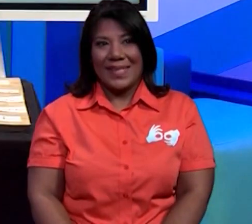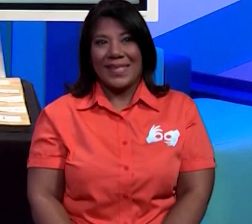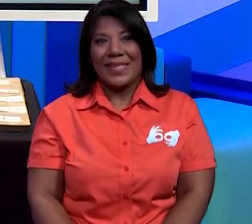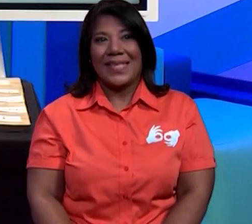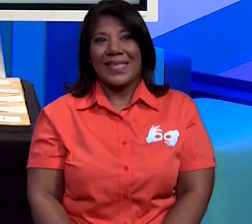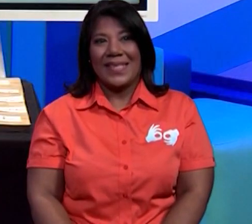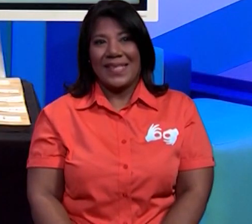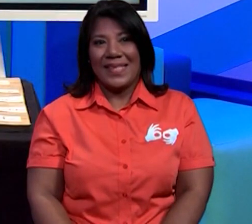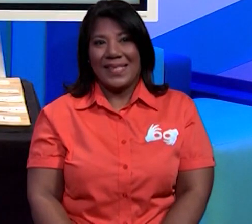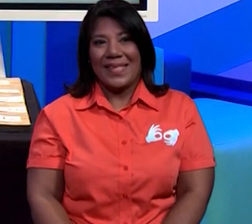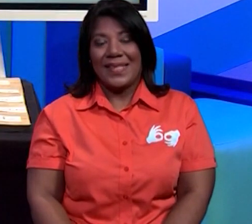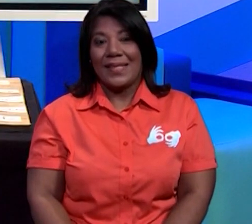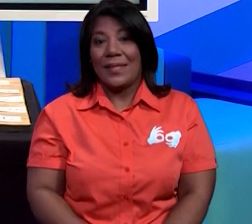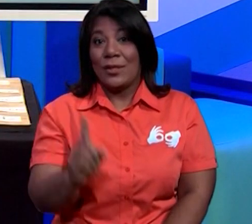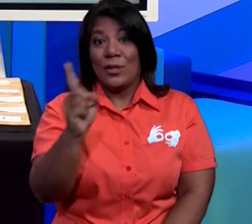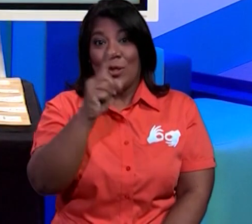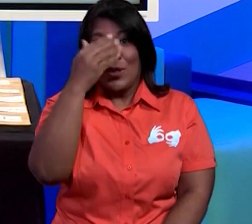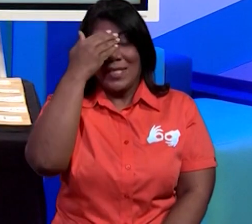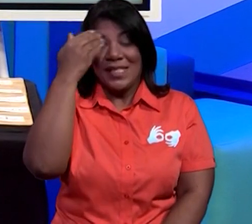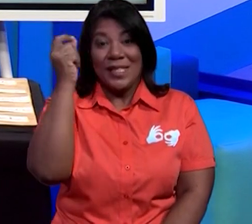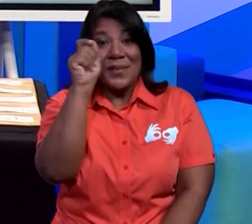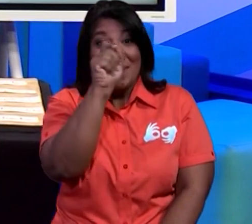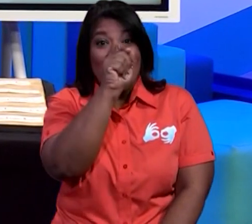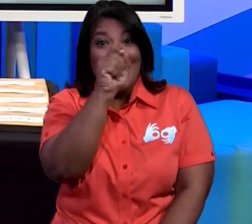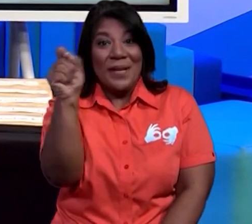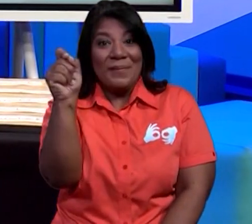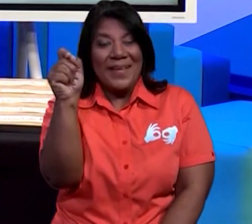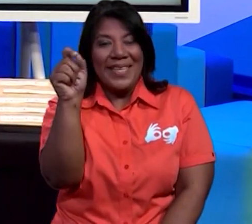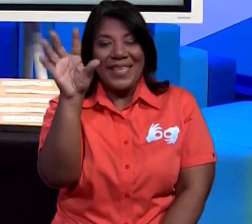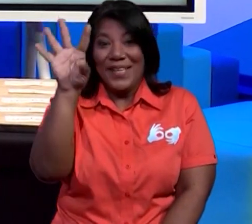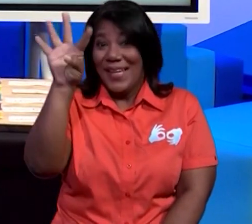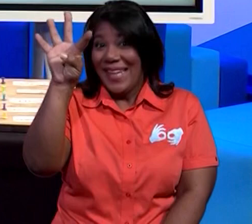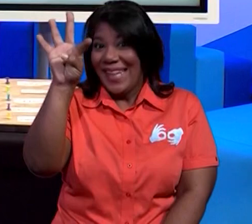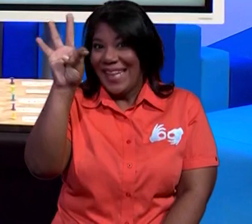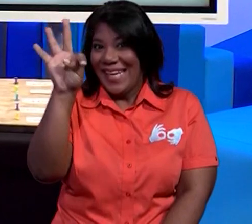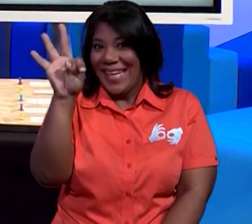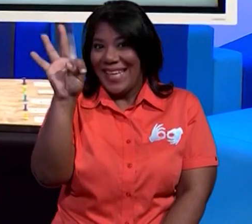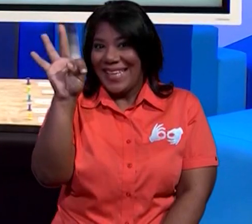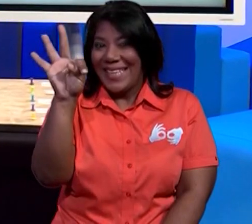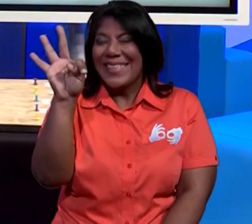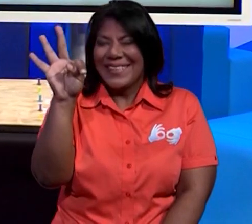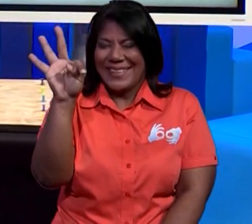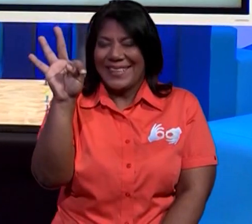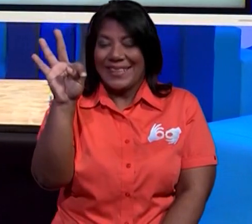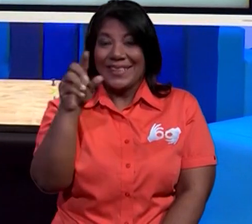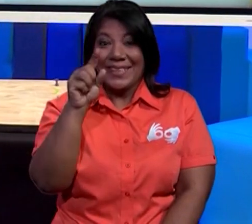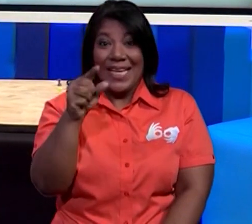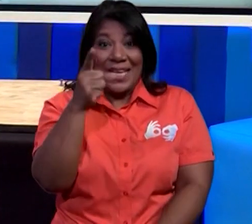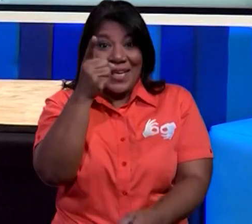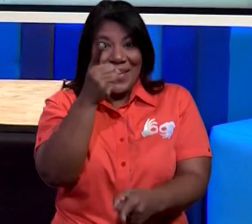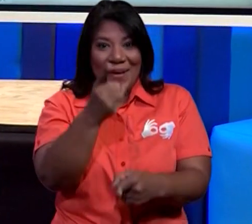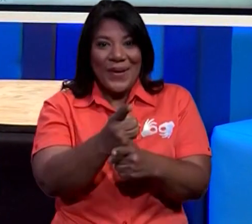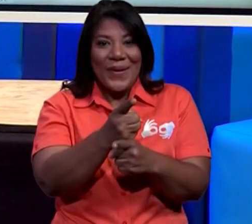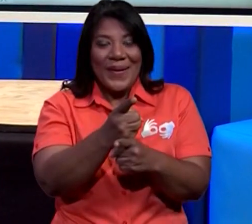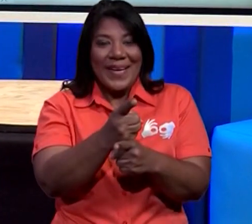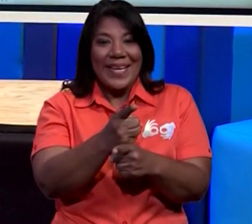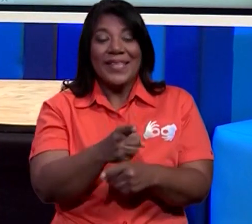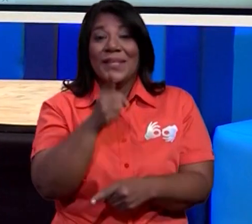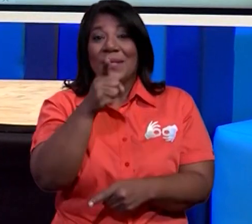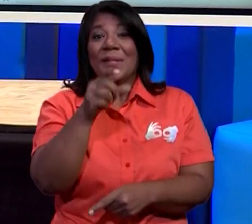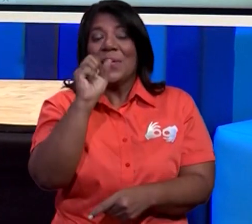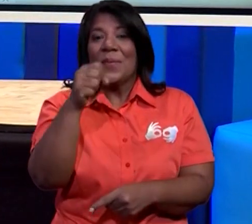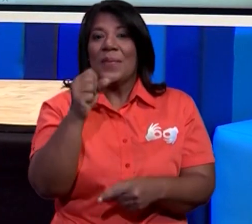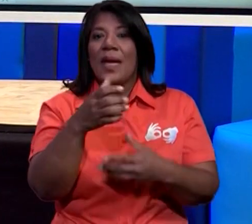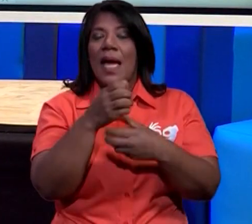Y no se nos puede olvidar ese palito de la T. ¿Sí? Para que esté correcto. Puedes hacerlo